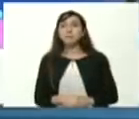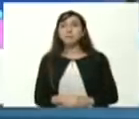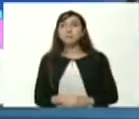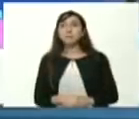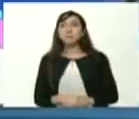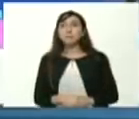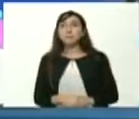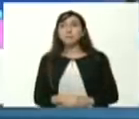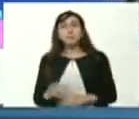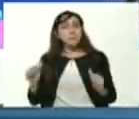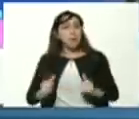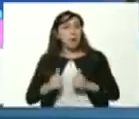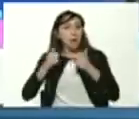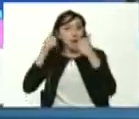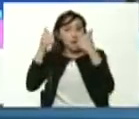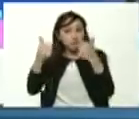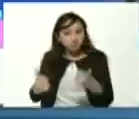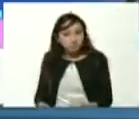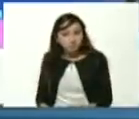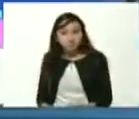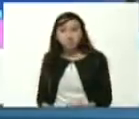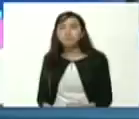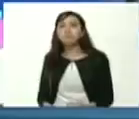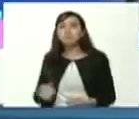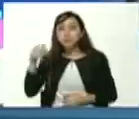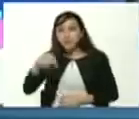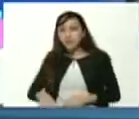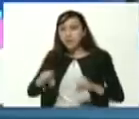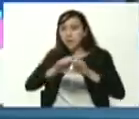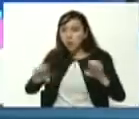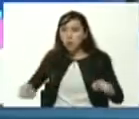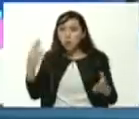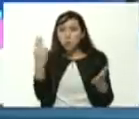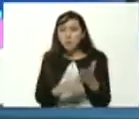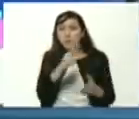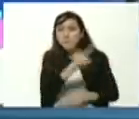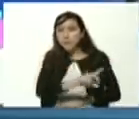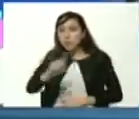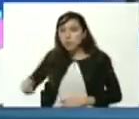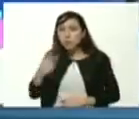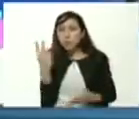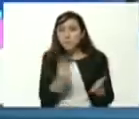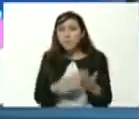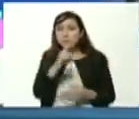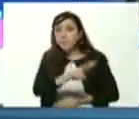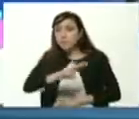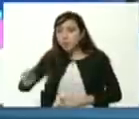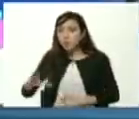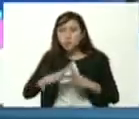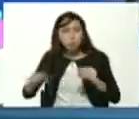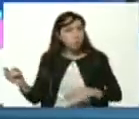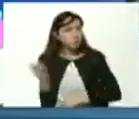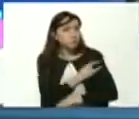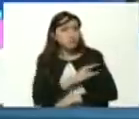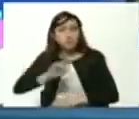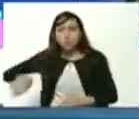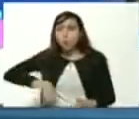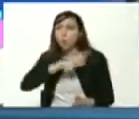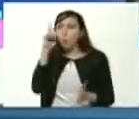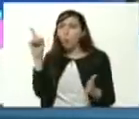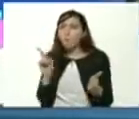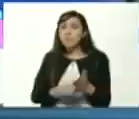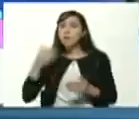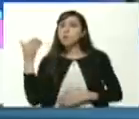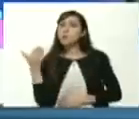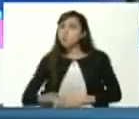el inicio del año escolar 2021 2022 y toda su carrera universitaria esto es un